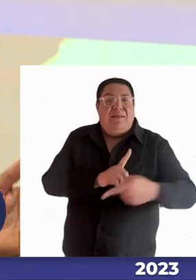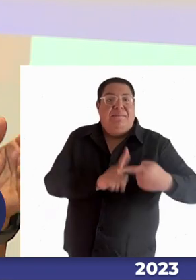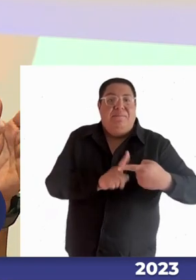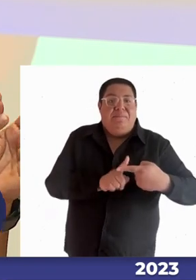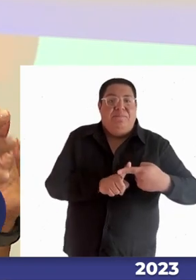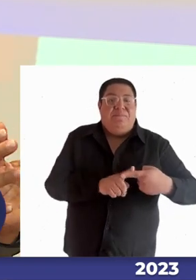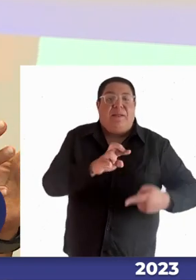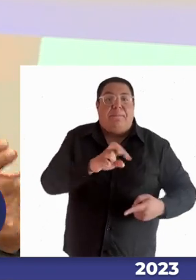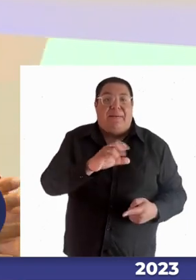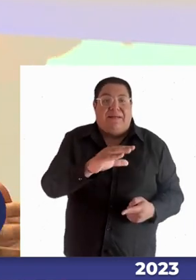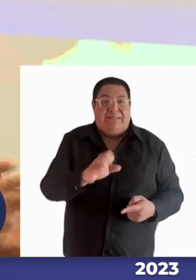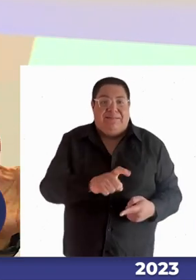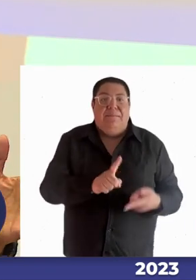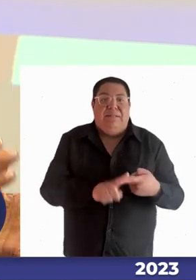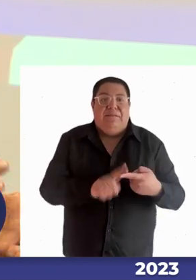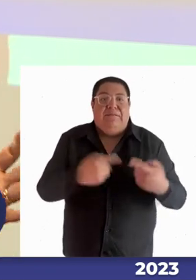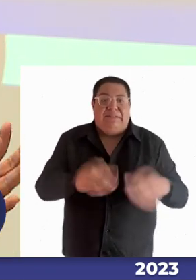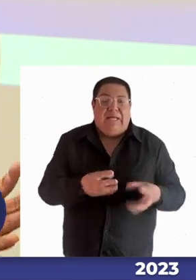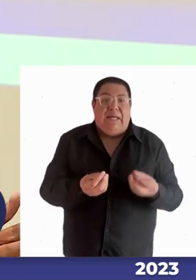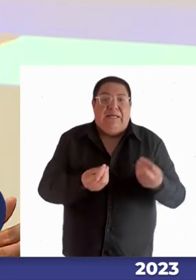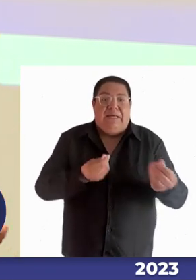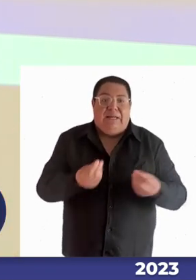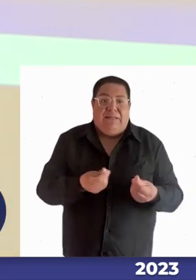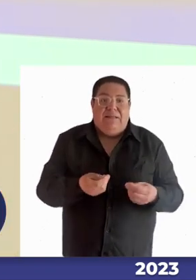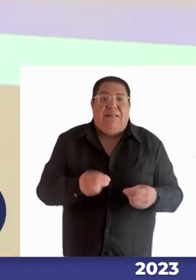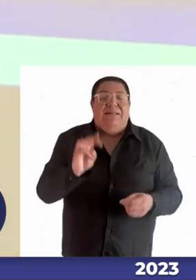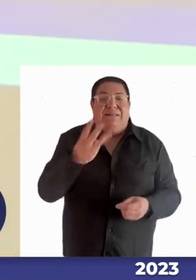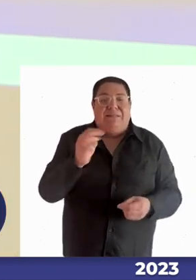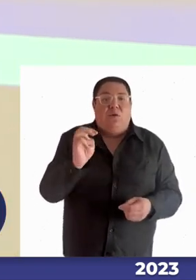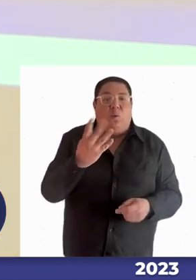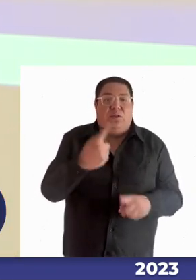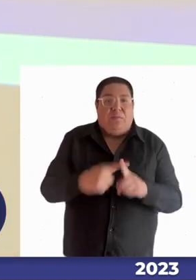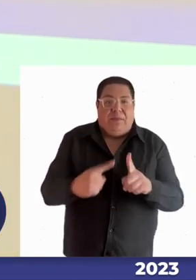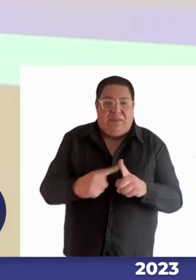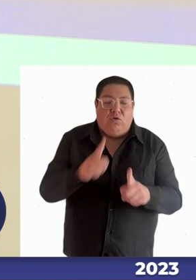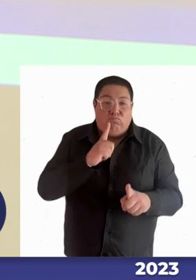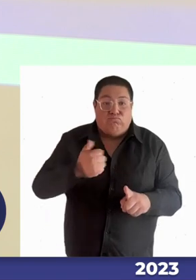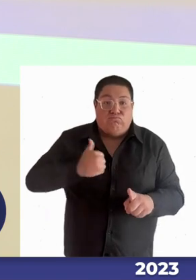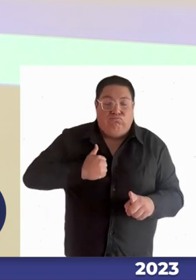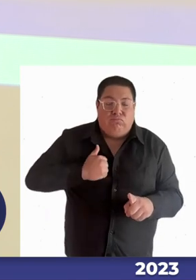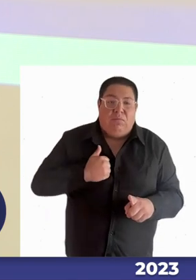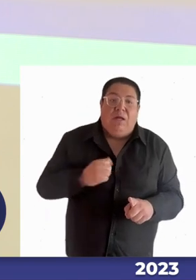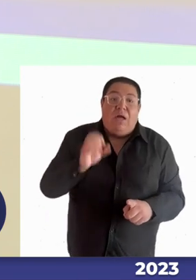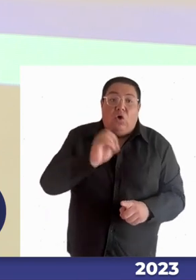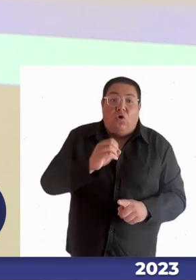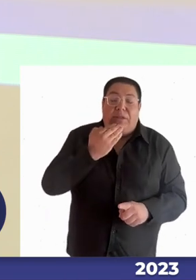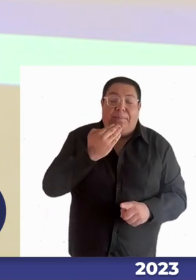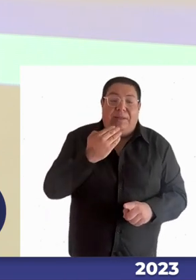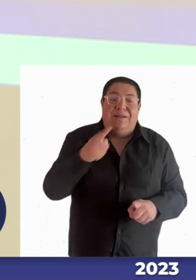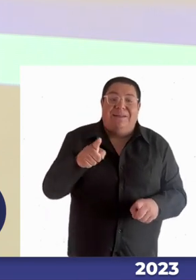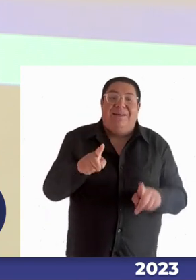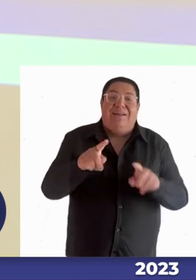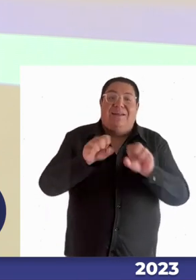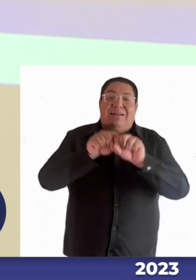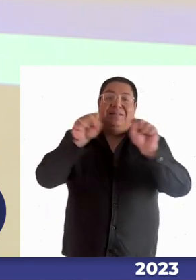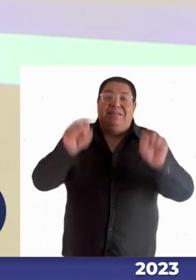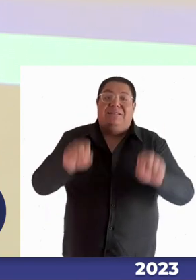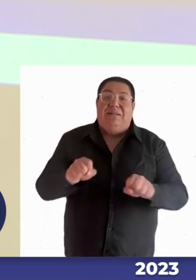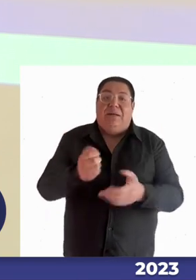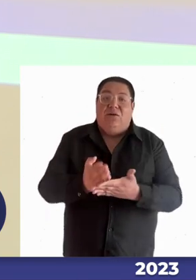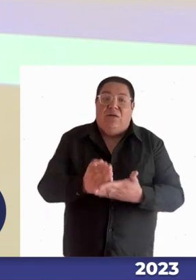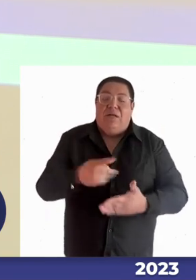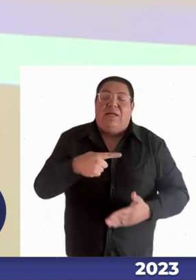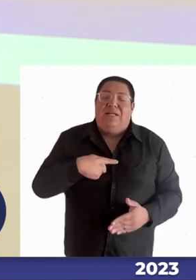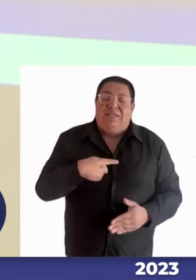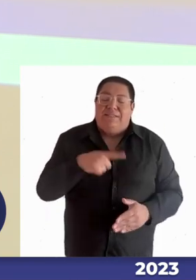acceso a la calidad de la educación en tercero o cuarto medio pero también en el sistema escolar porque hay algo que aquí se planteó y no quiero que